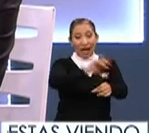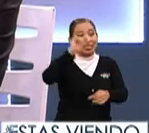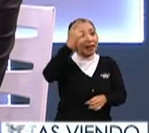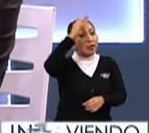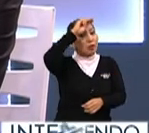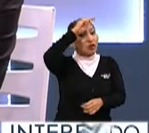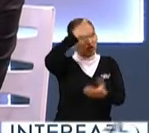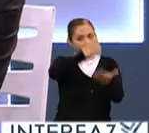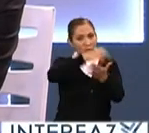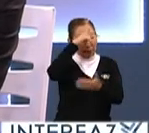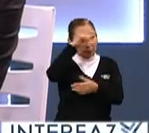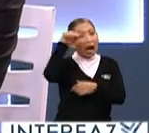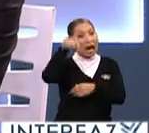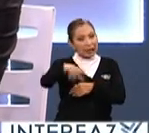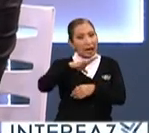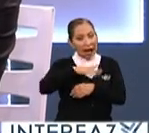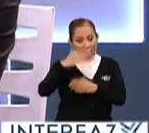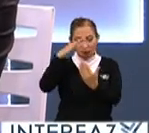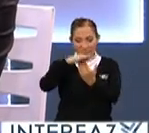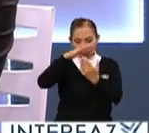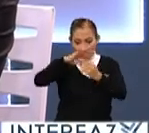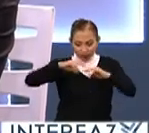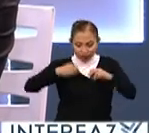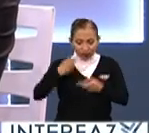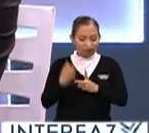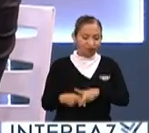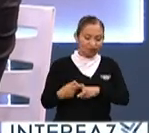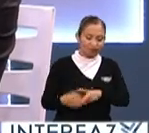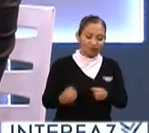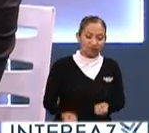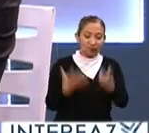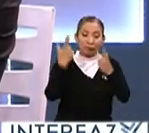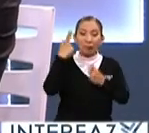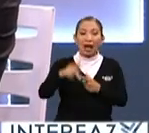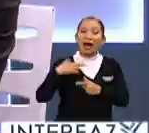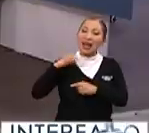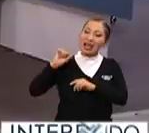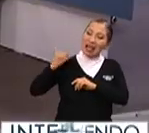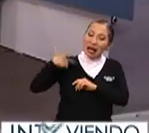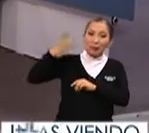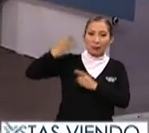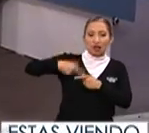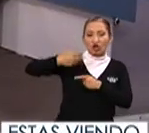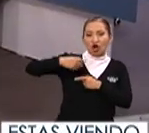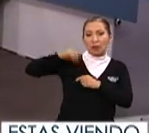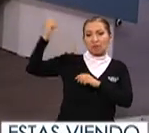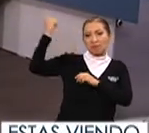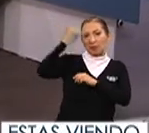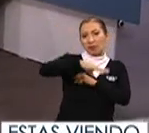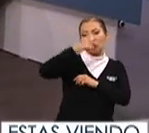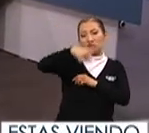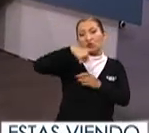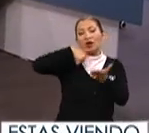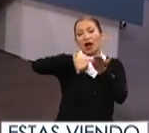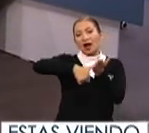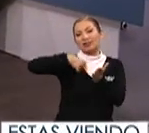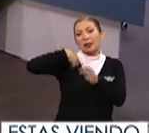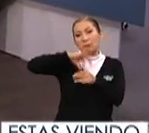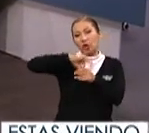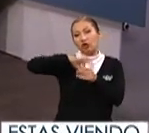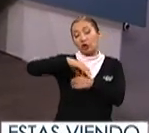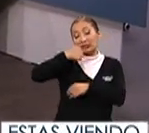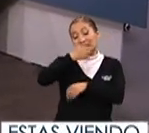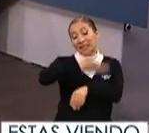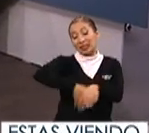de Monterrey, Campus Ciudad de México, que es donde va a ser nuestra mesa única de cómputo para los recientes en el extranjero, y ahí a partir de las seis de la tarde,